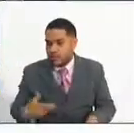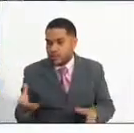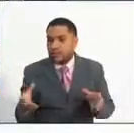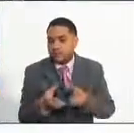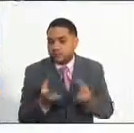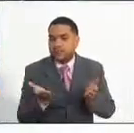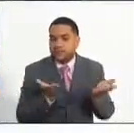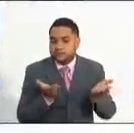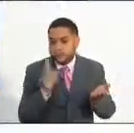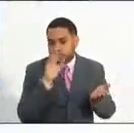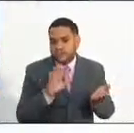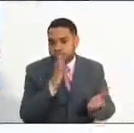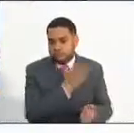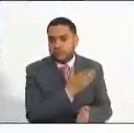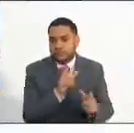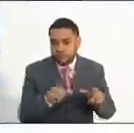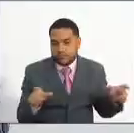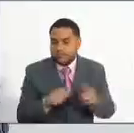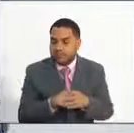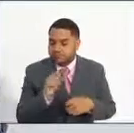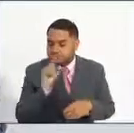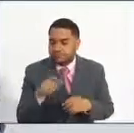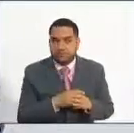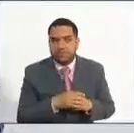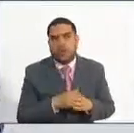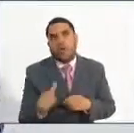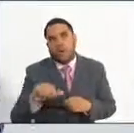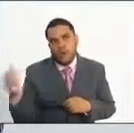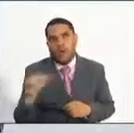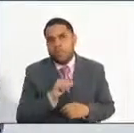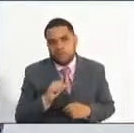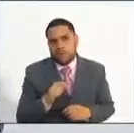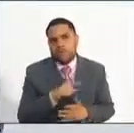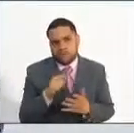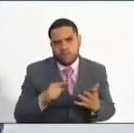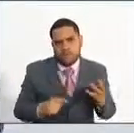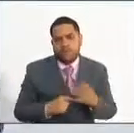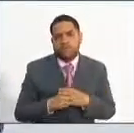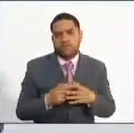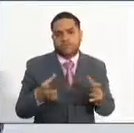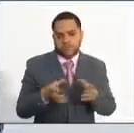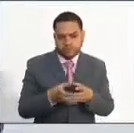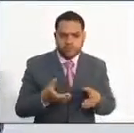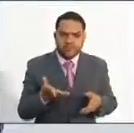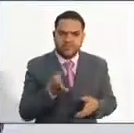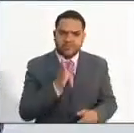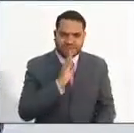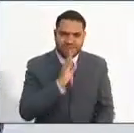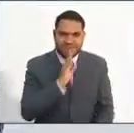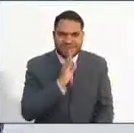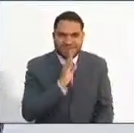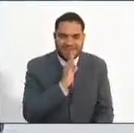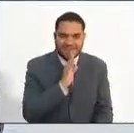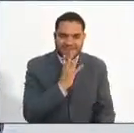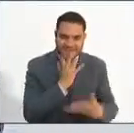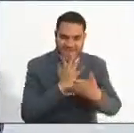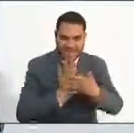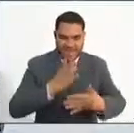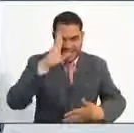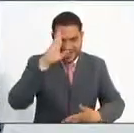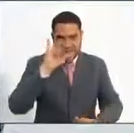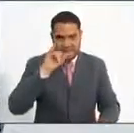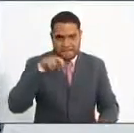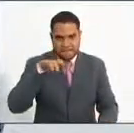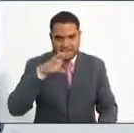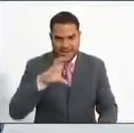Servicios Civil encargado? Bueno, hay otras convocatorias que igual estamos trabajando particularmente para el INPEC, que tiene que ver con el INPEC de